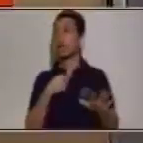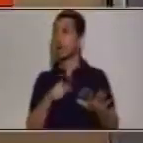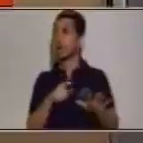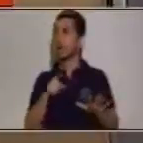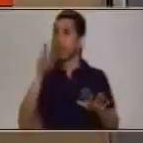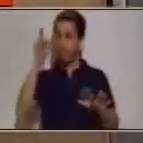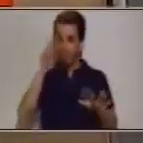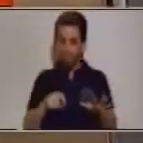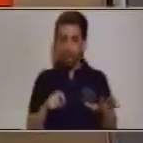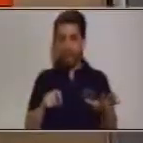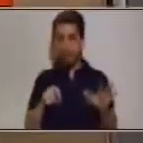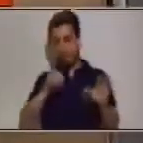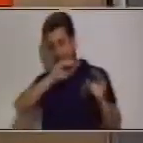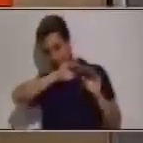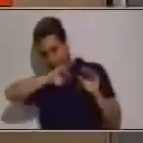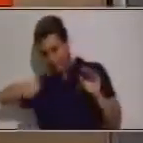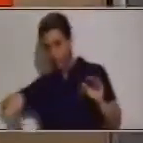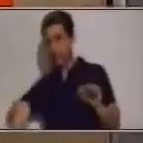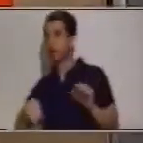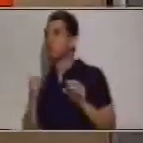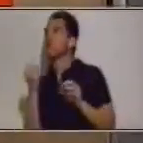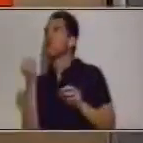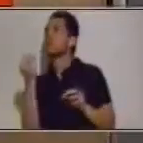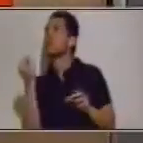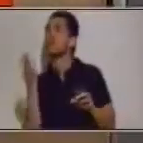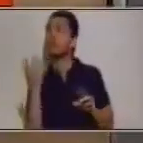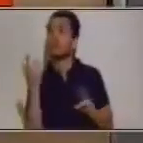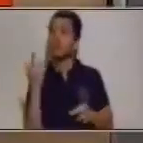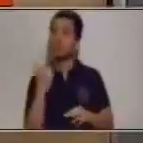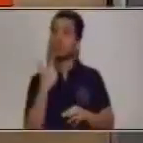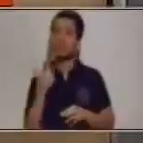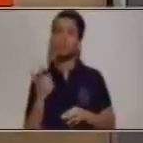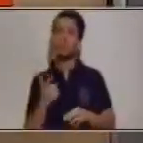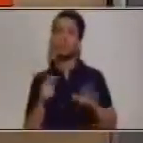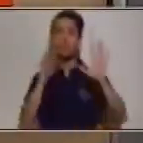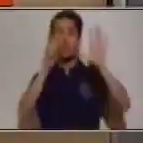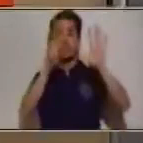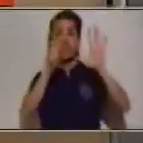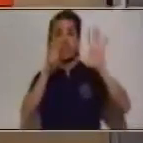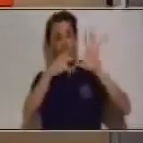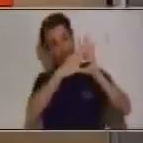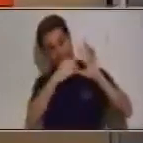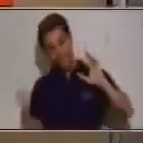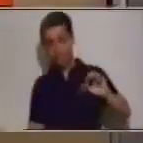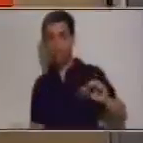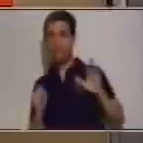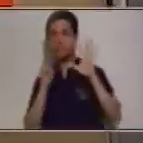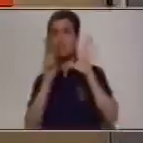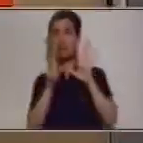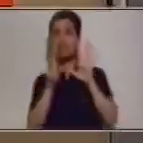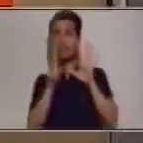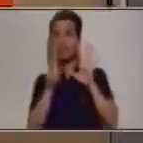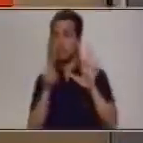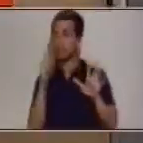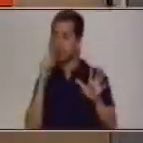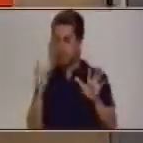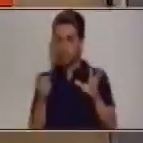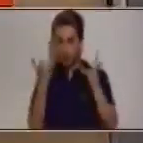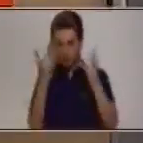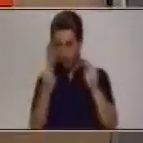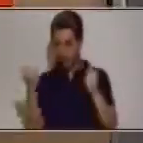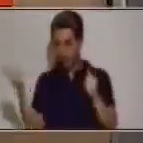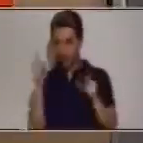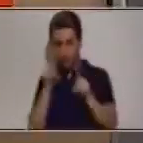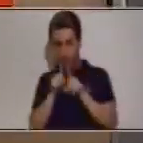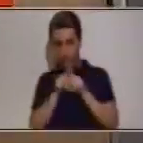tengo que quitar ¿cuántos? ¿Cuántos le debo quitar? Le debo de quitar seis. Así que nos vamos a hacer el conteo. Tú me